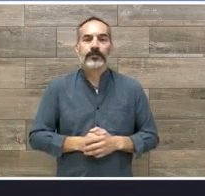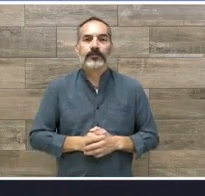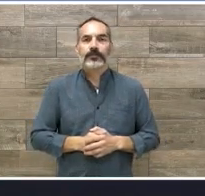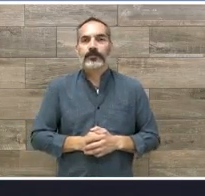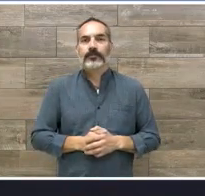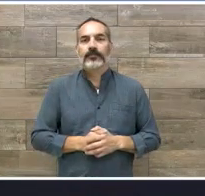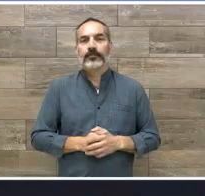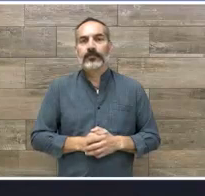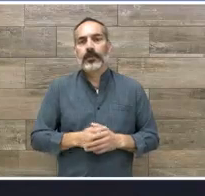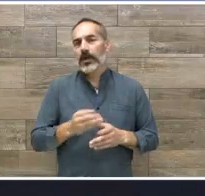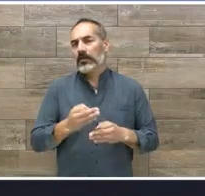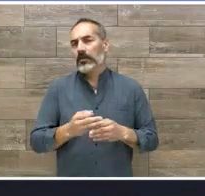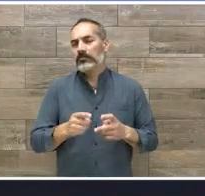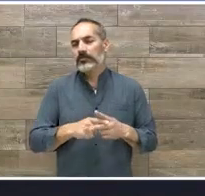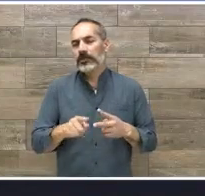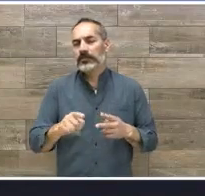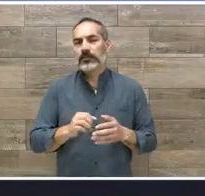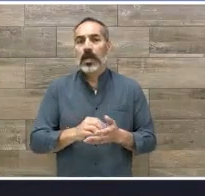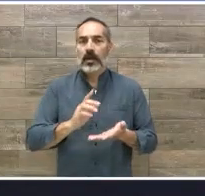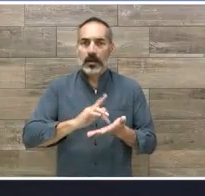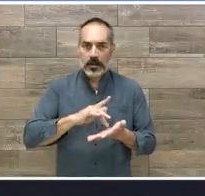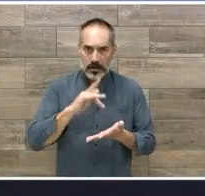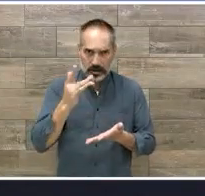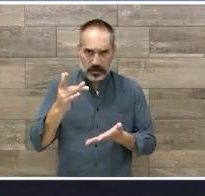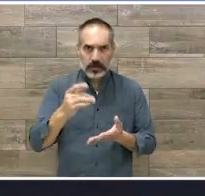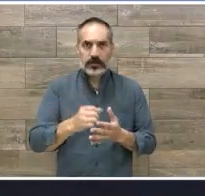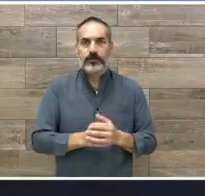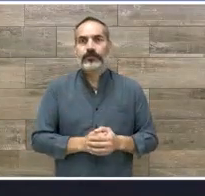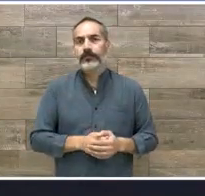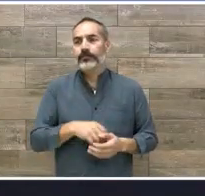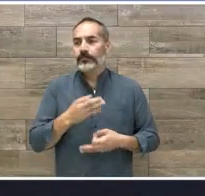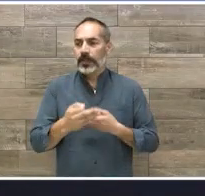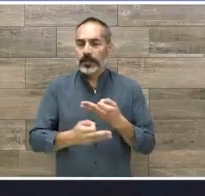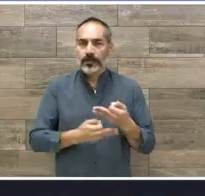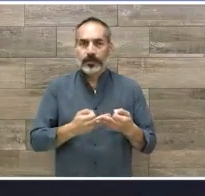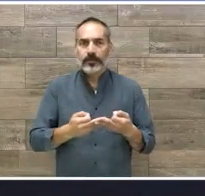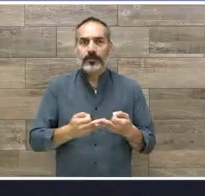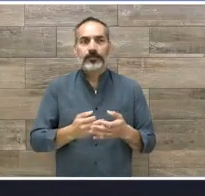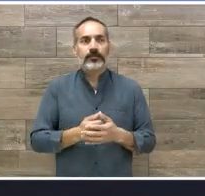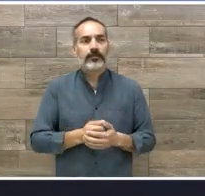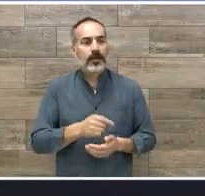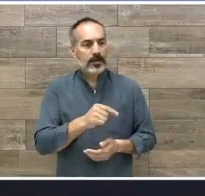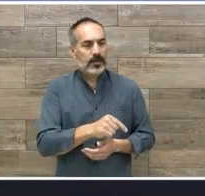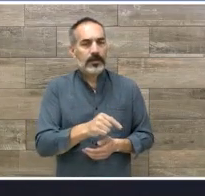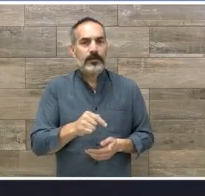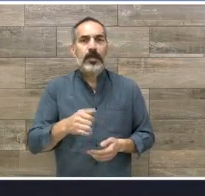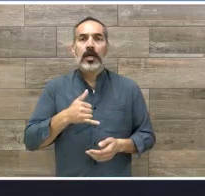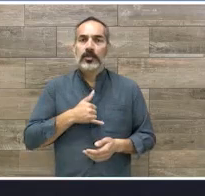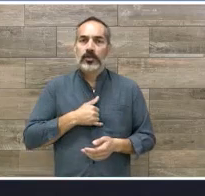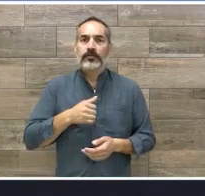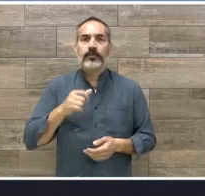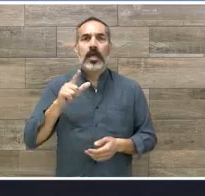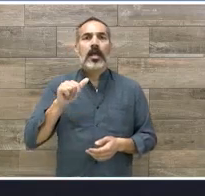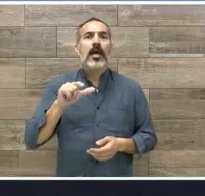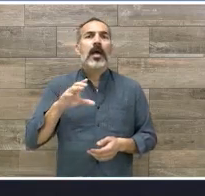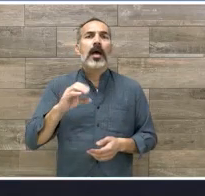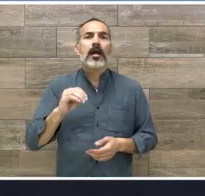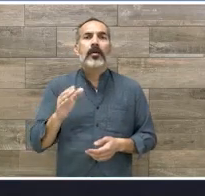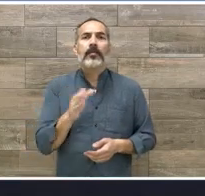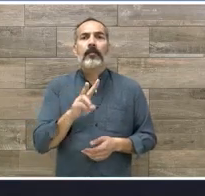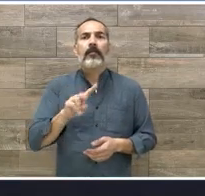iniciar, pues agradecemos el que estén con nosotros. Quien les habla, Leobardo Vargas Vallejo.